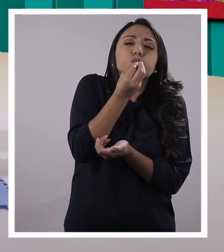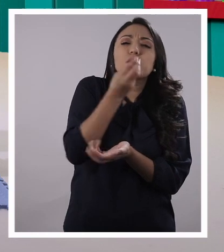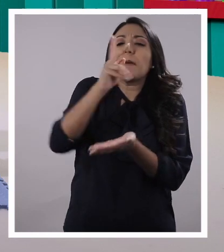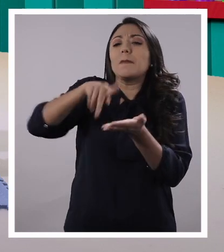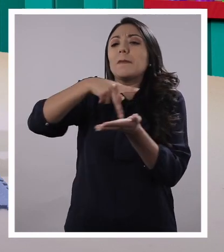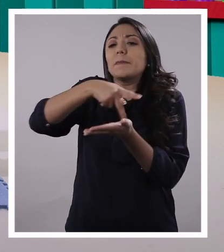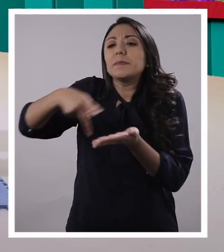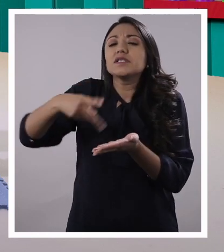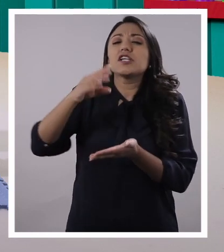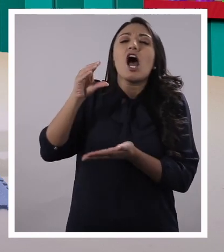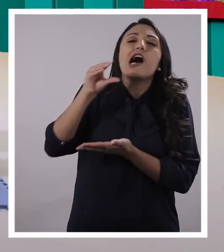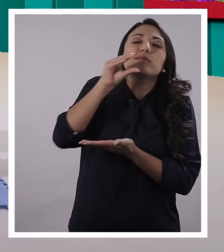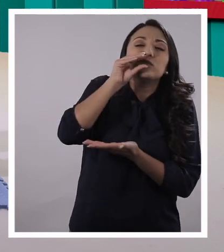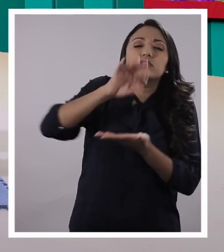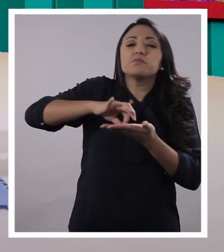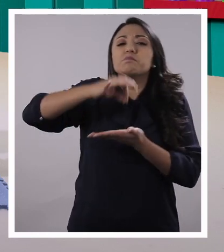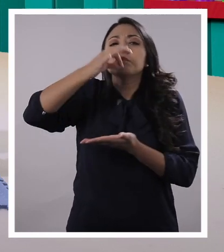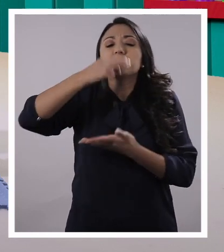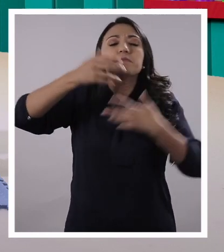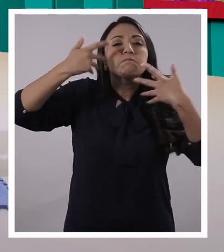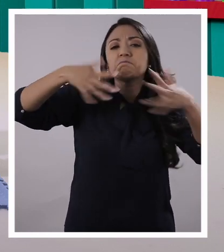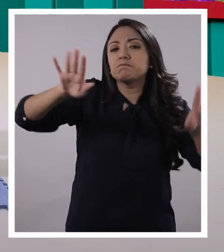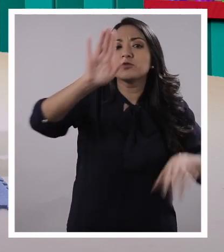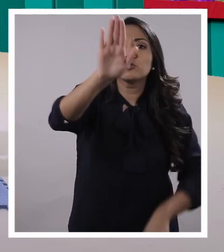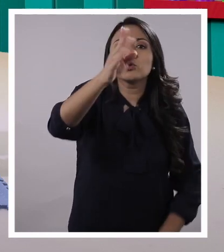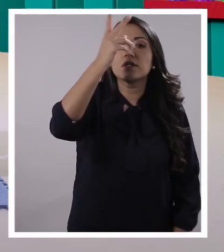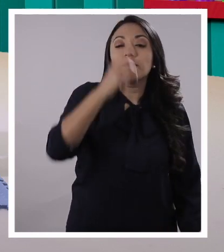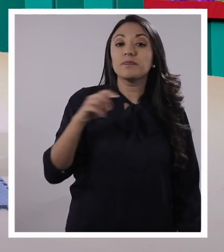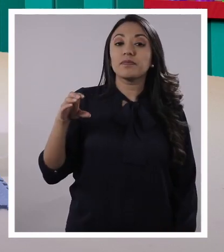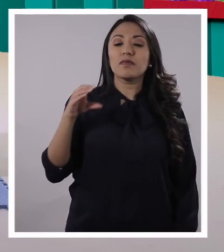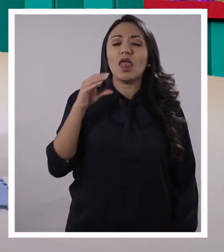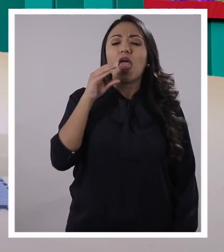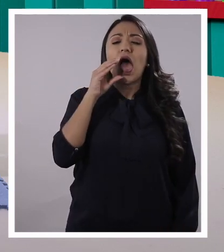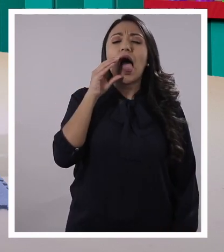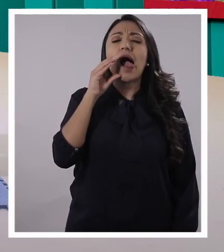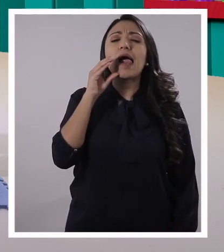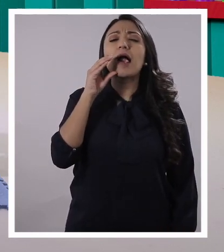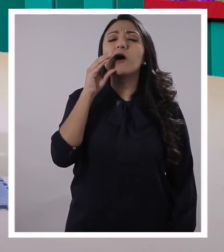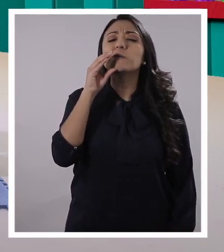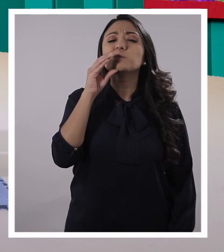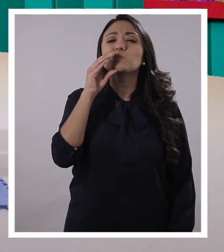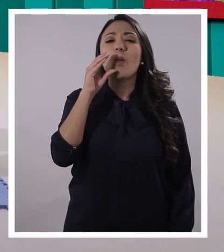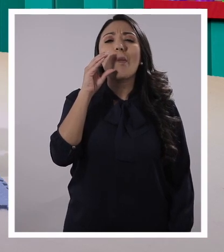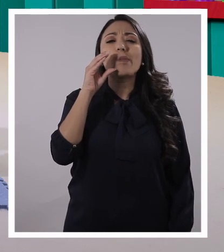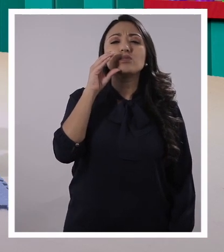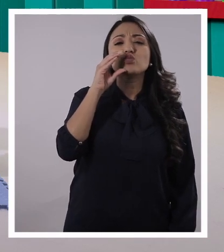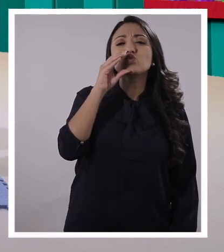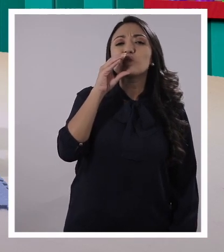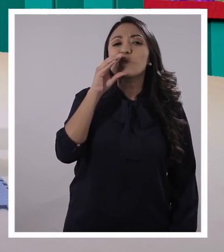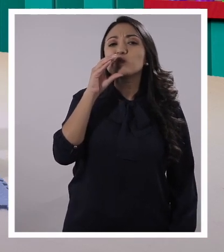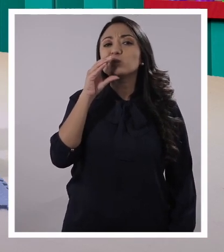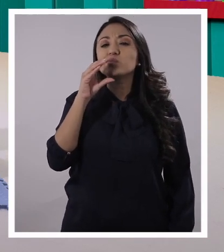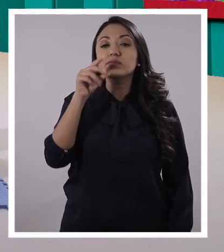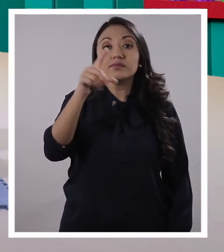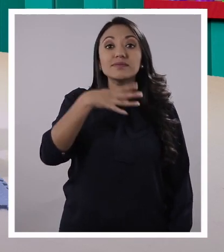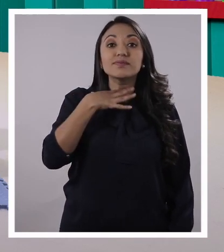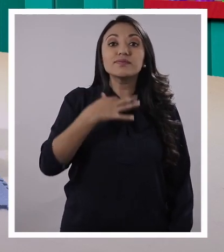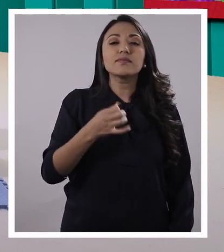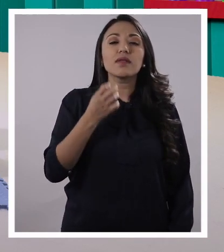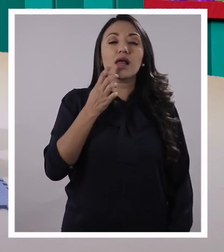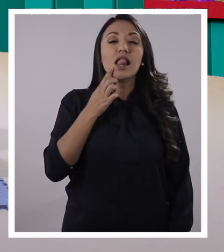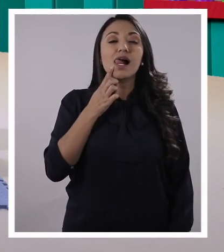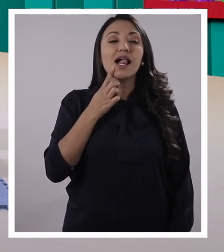Se está derritiendo en su boca. La lengua está saboreando. Cuando a nosotros nos gusta algo,